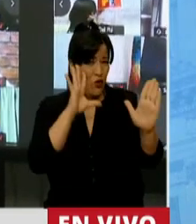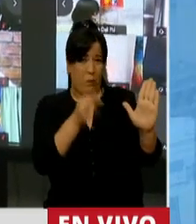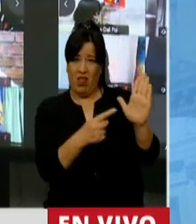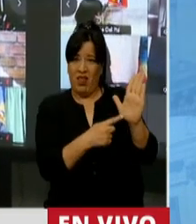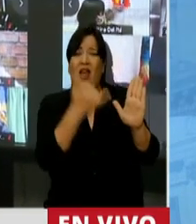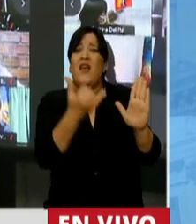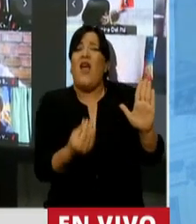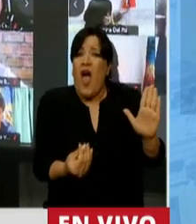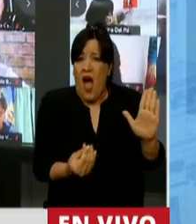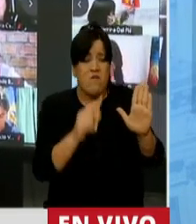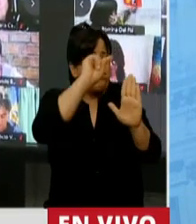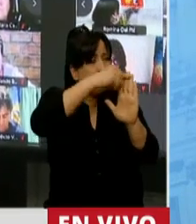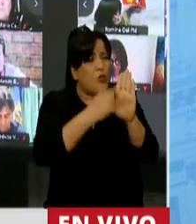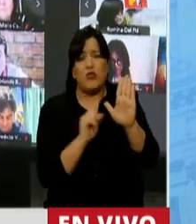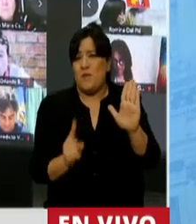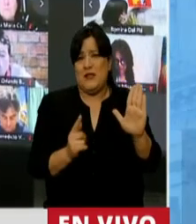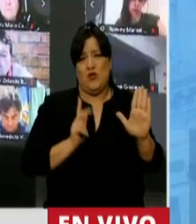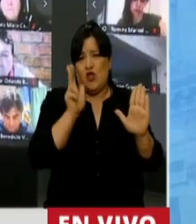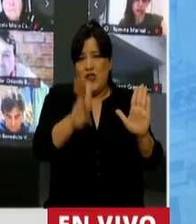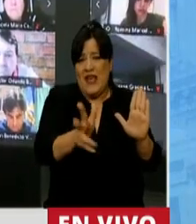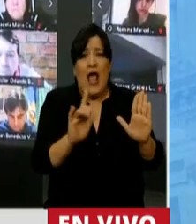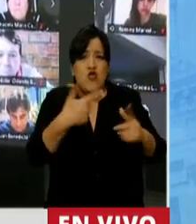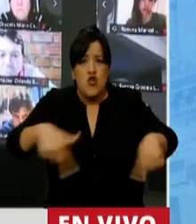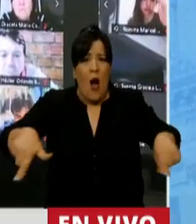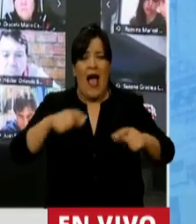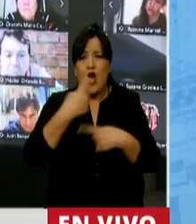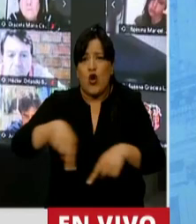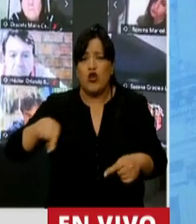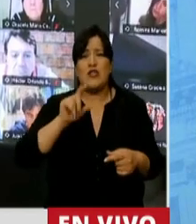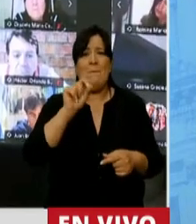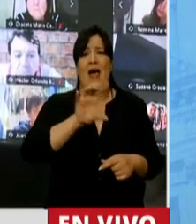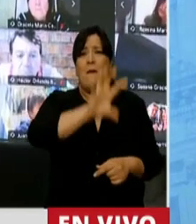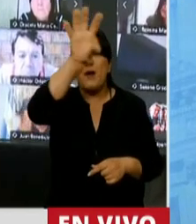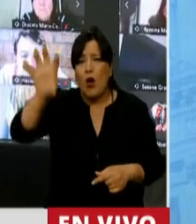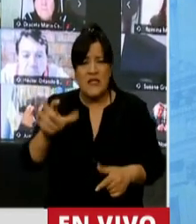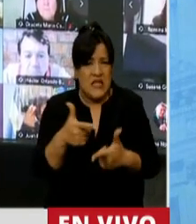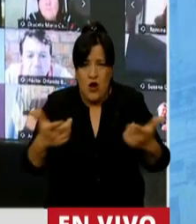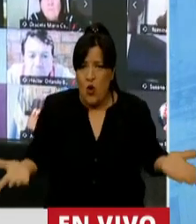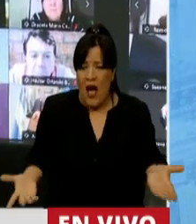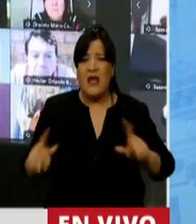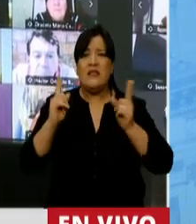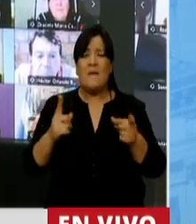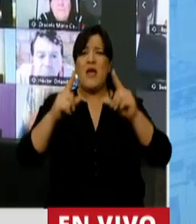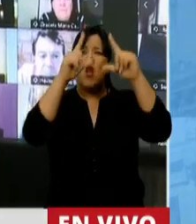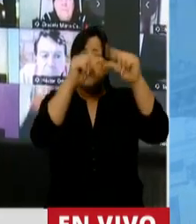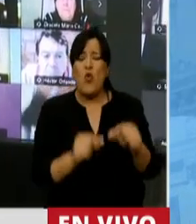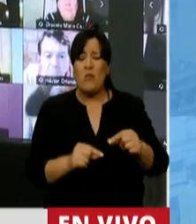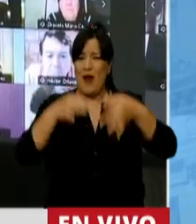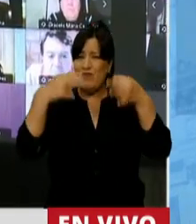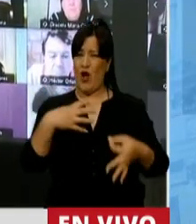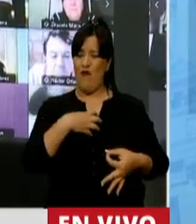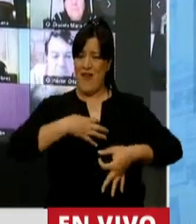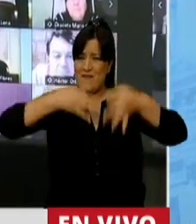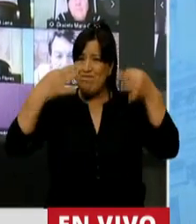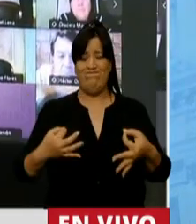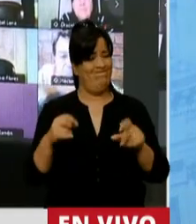cada uno de los puntos que mencioné. No hay recursos para las provincias del interior. Los indicadores no son confiables y